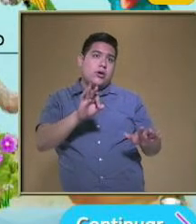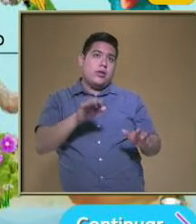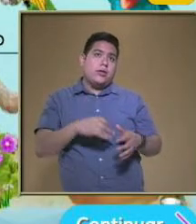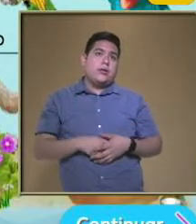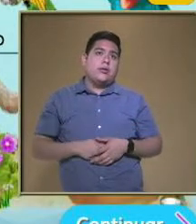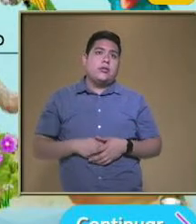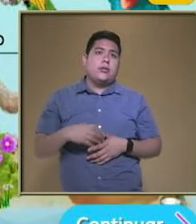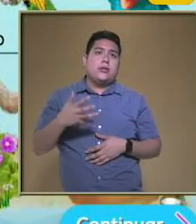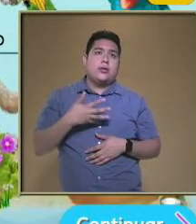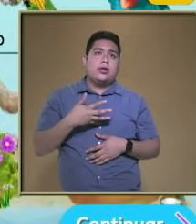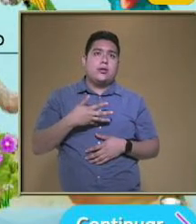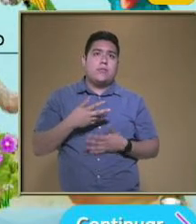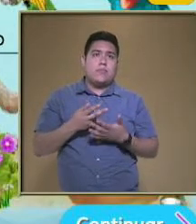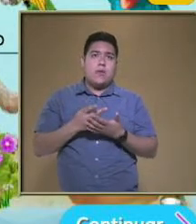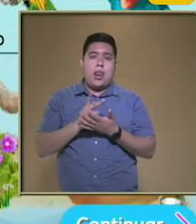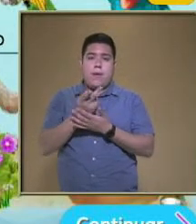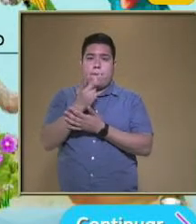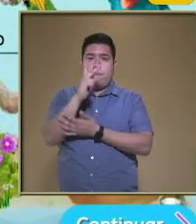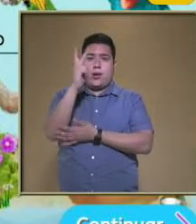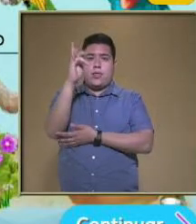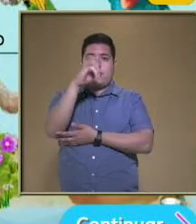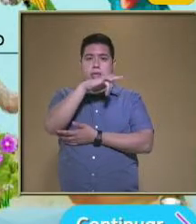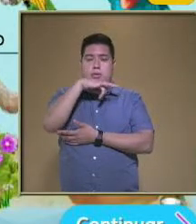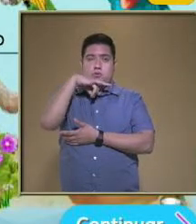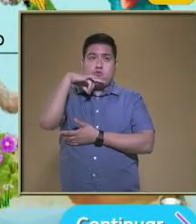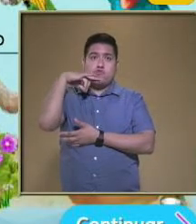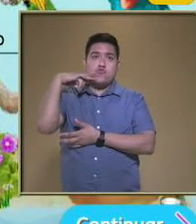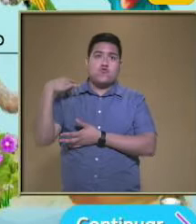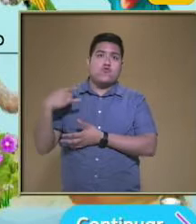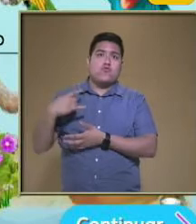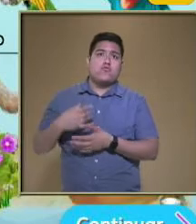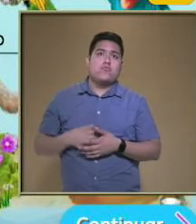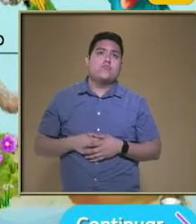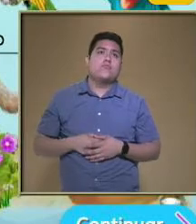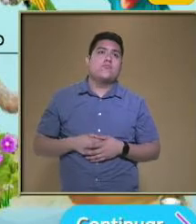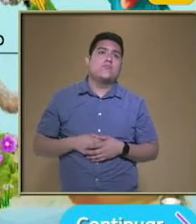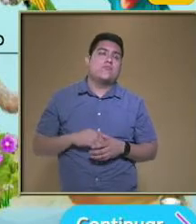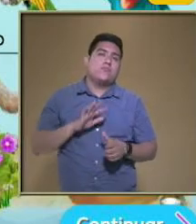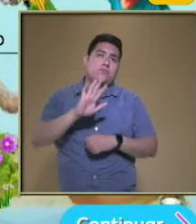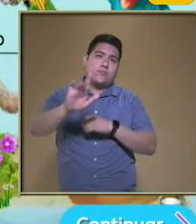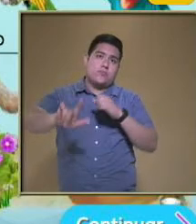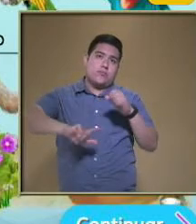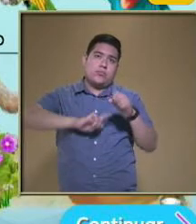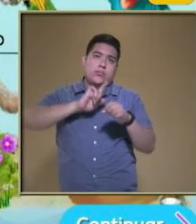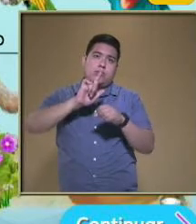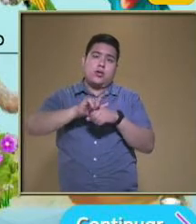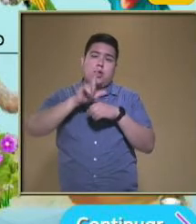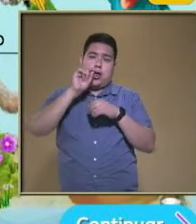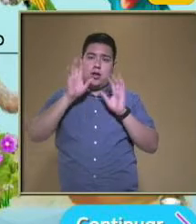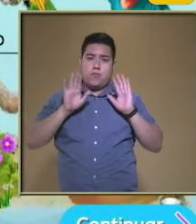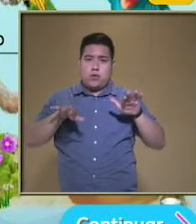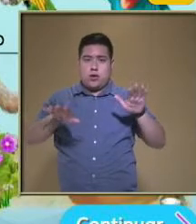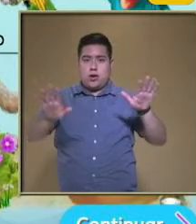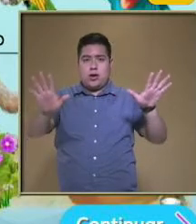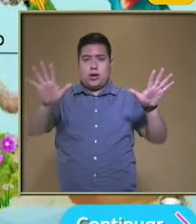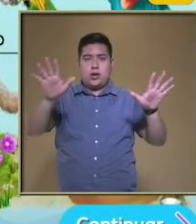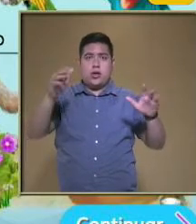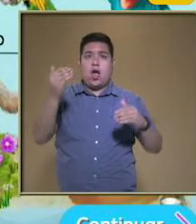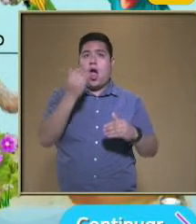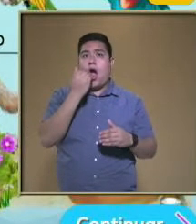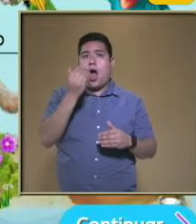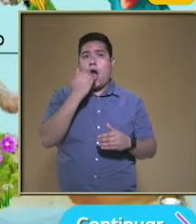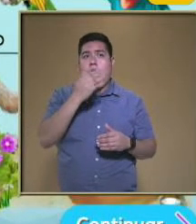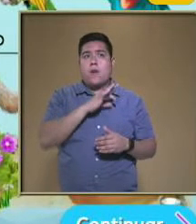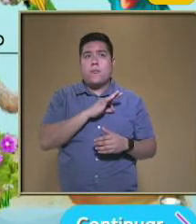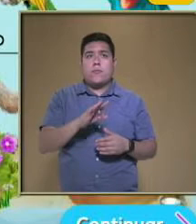La plantita de chile Y tenemos que buscar Ahora cuál Animal Capaz de volar Lo consume Bueno Pues no hemos